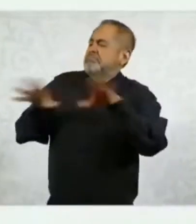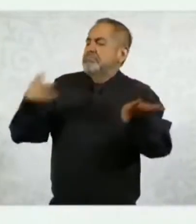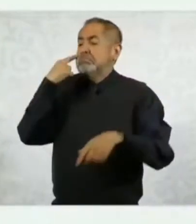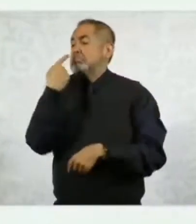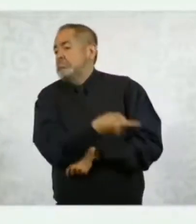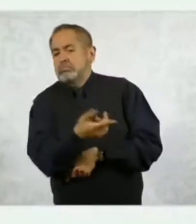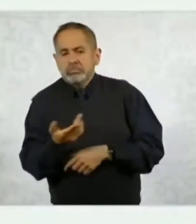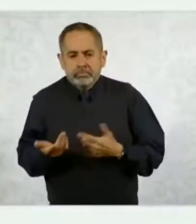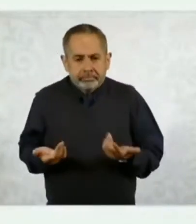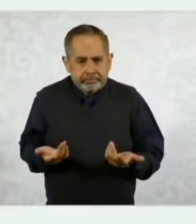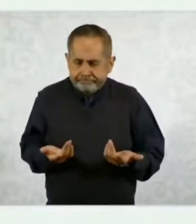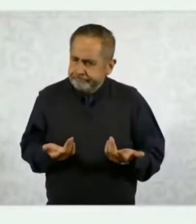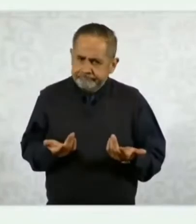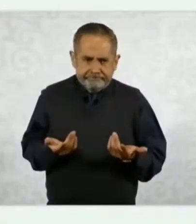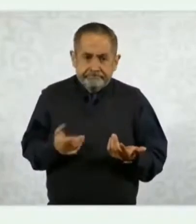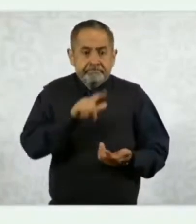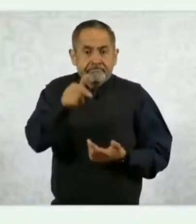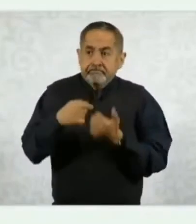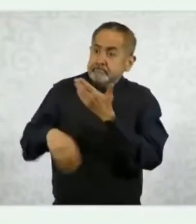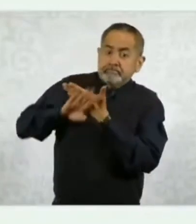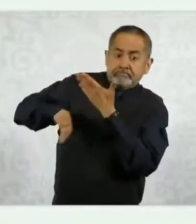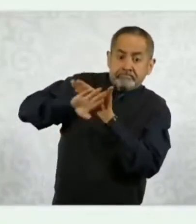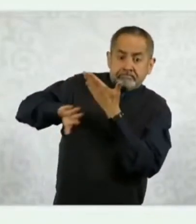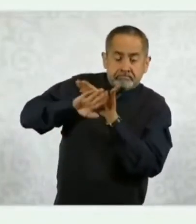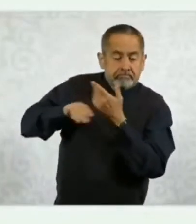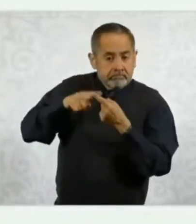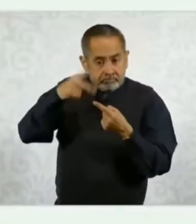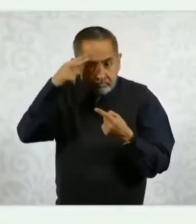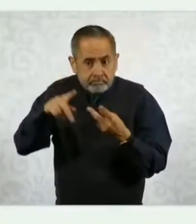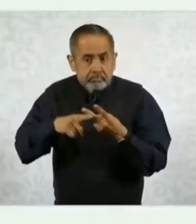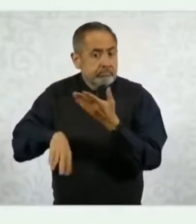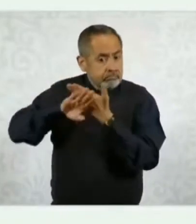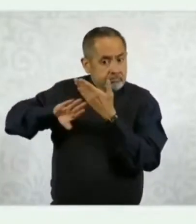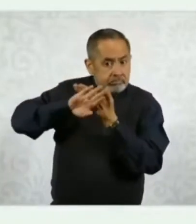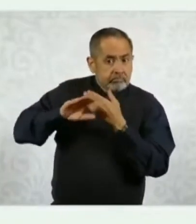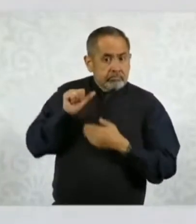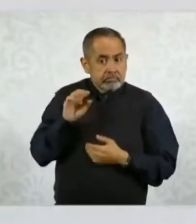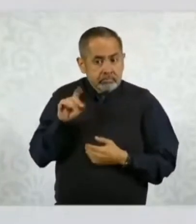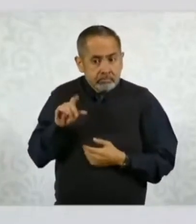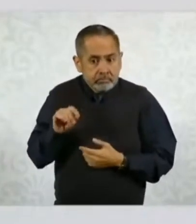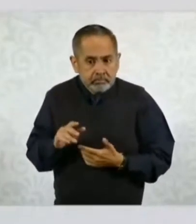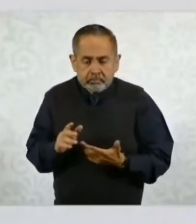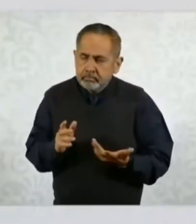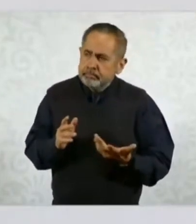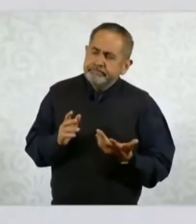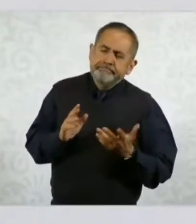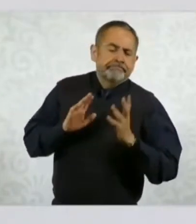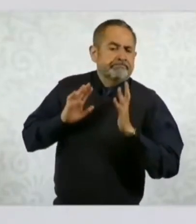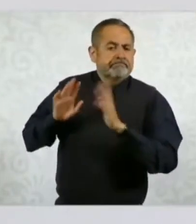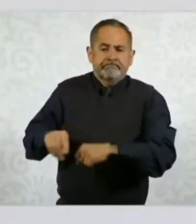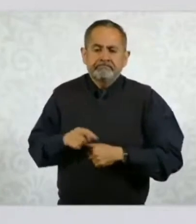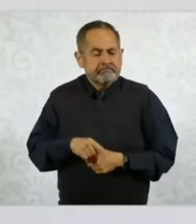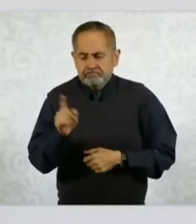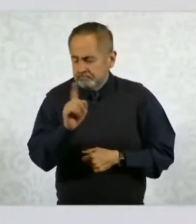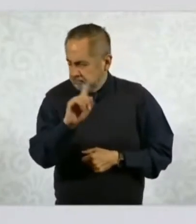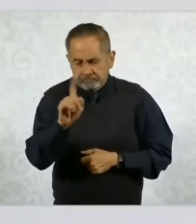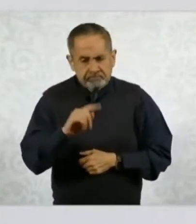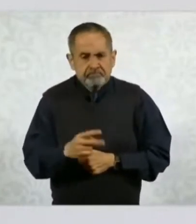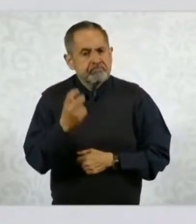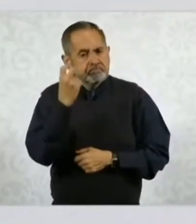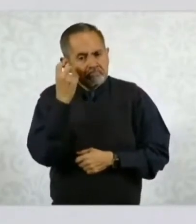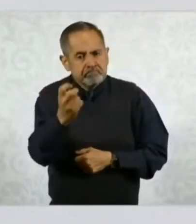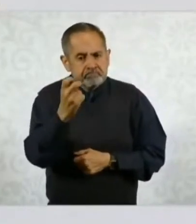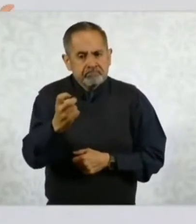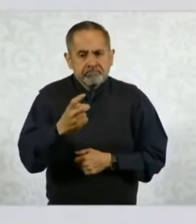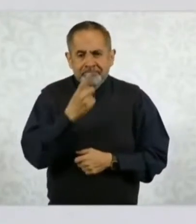tremenda contra México y el presidente López Obrador. Por eso nosotros decimos que la disculpa pública